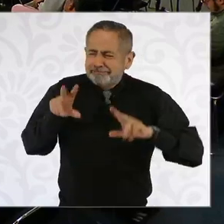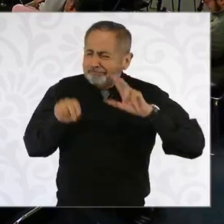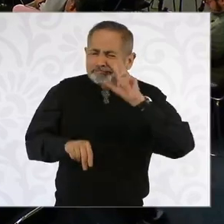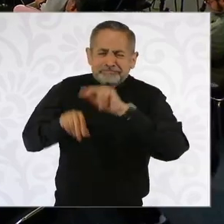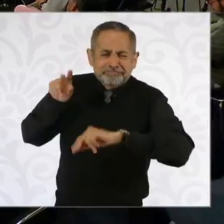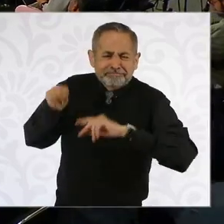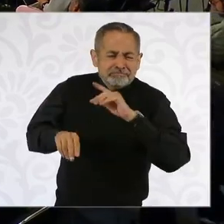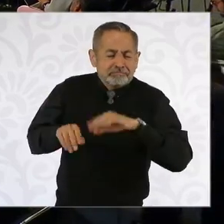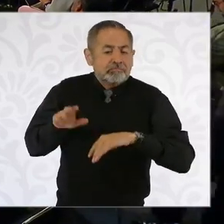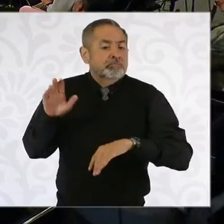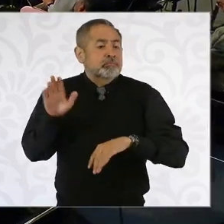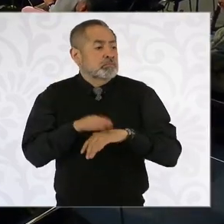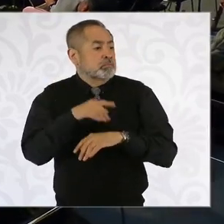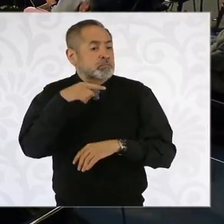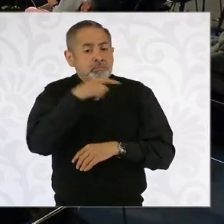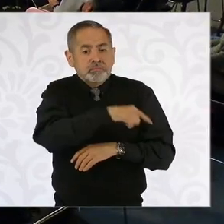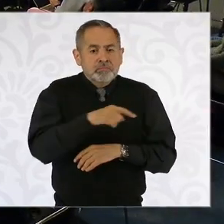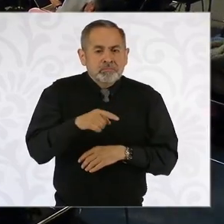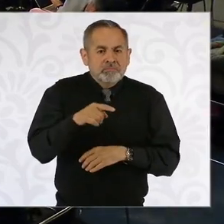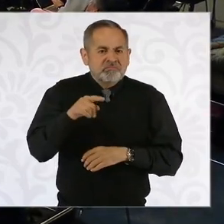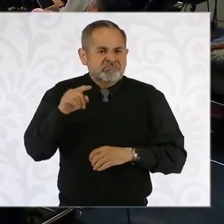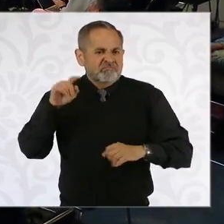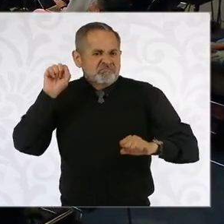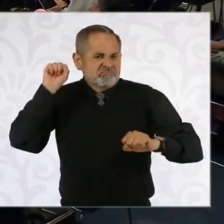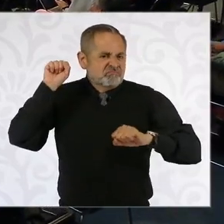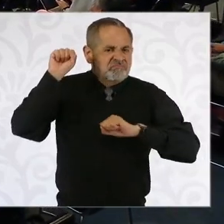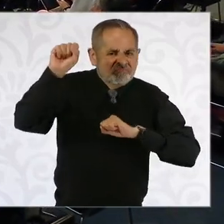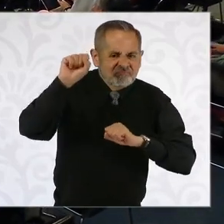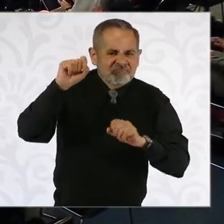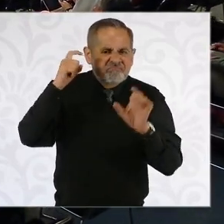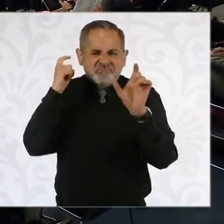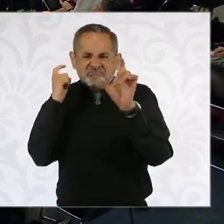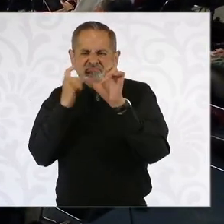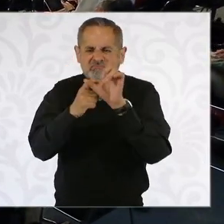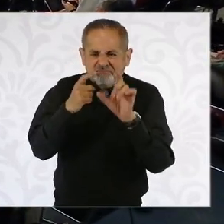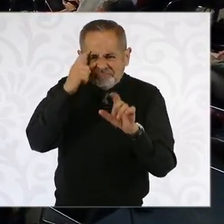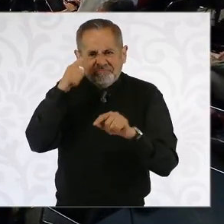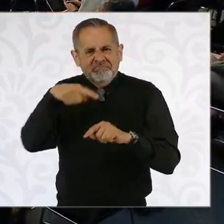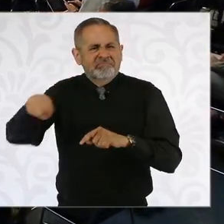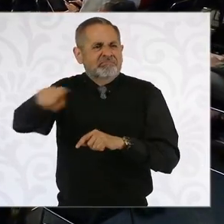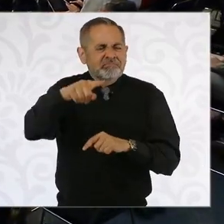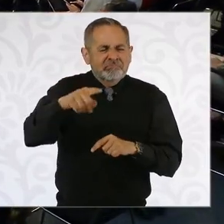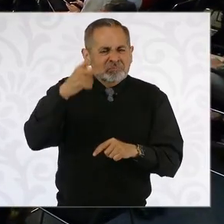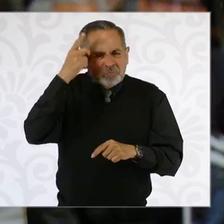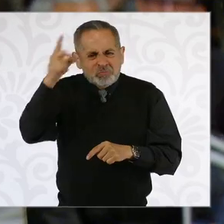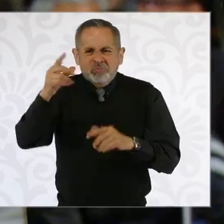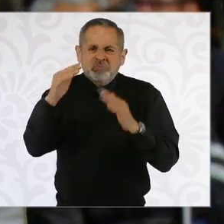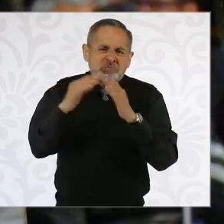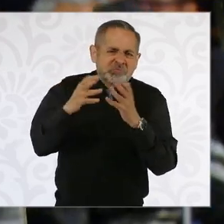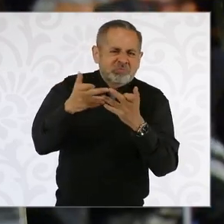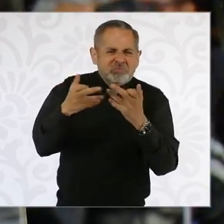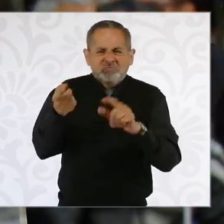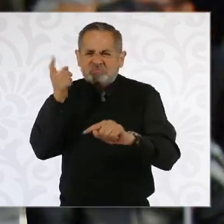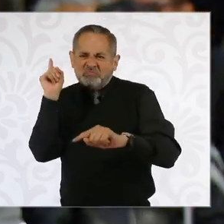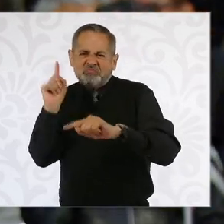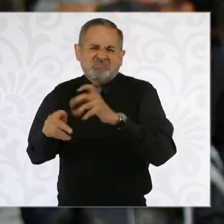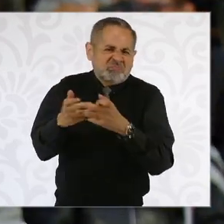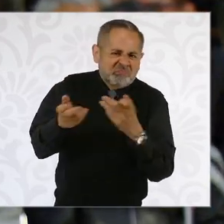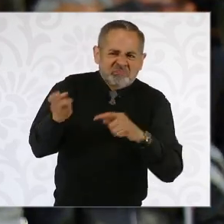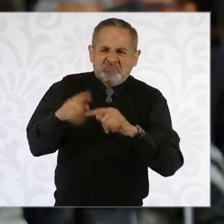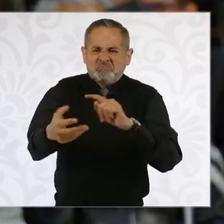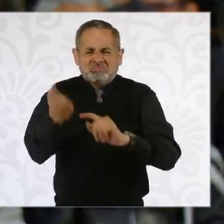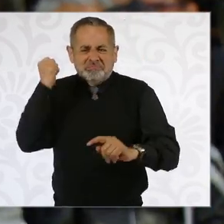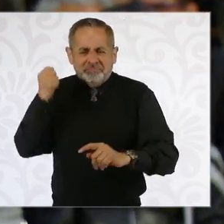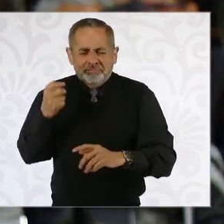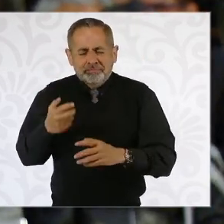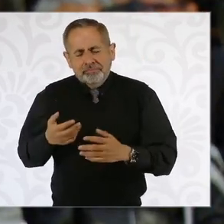que porque es un plan comunista para quitarles sus propiedades y algunas otras cosas. Entonces, creo que sí sería una buena